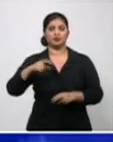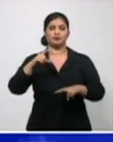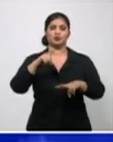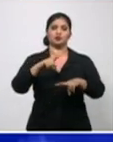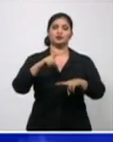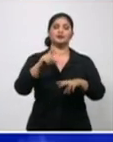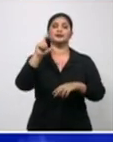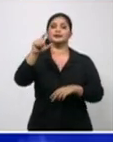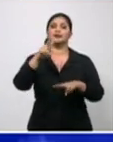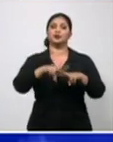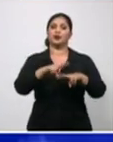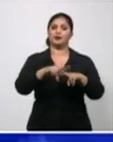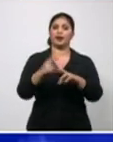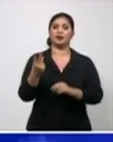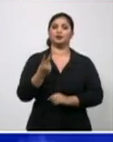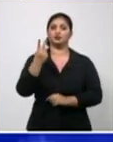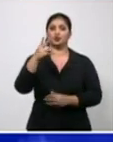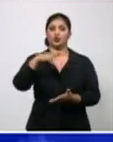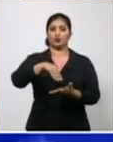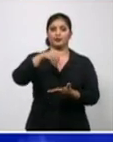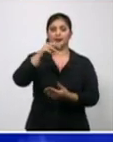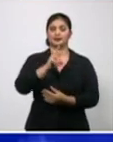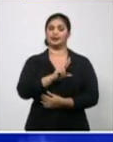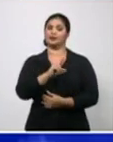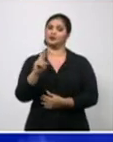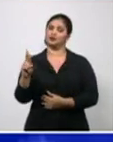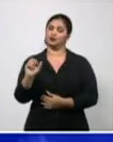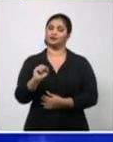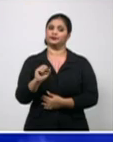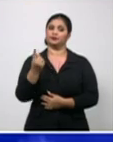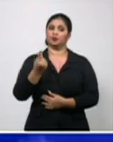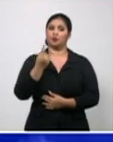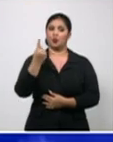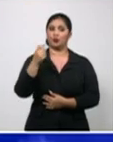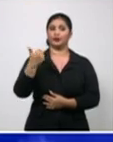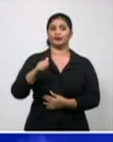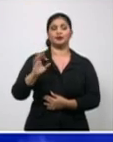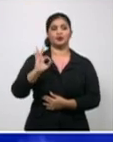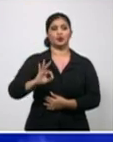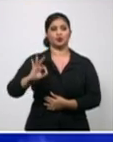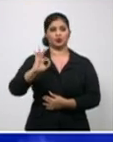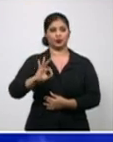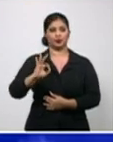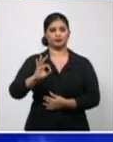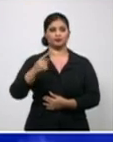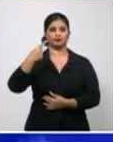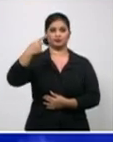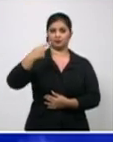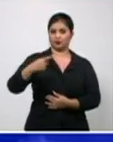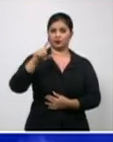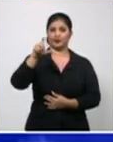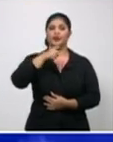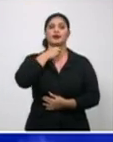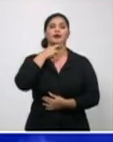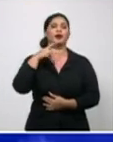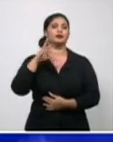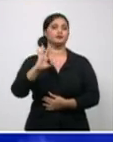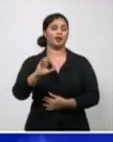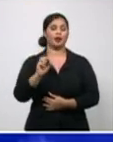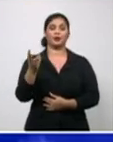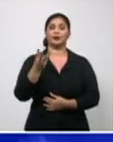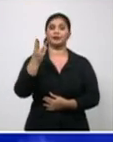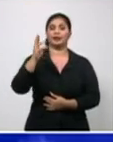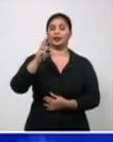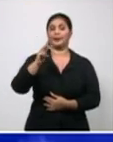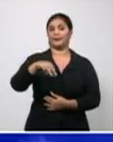Dos de Plaza de la Revolución. Uno de 10 de Octubre, al igual que uno de Cerro. Tres de Marianao. Y